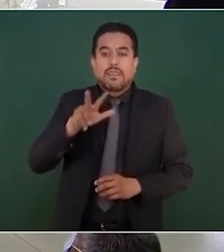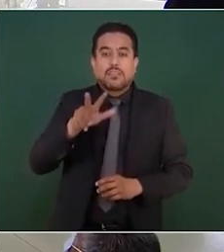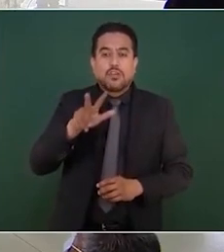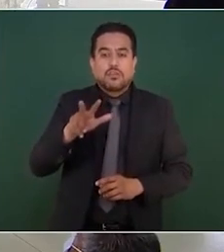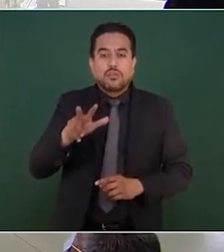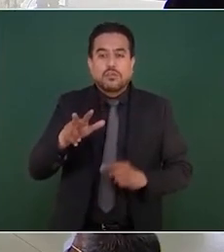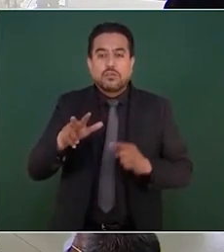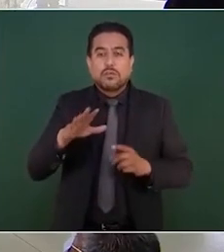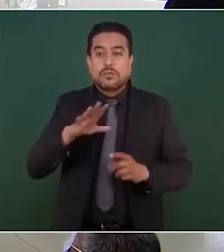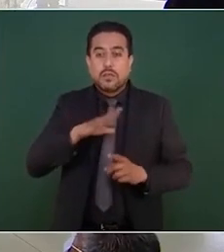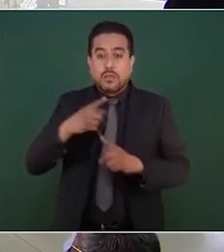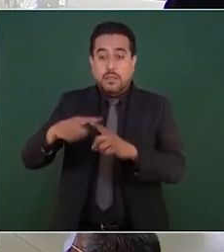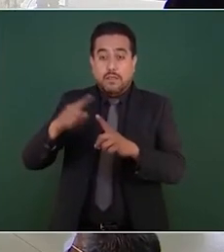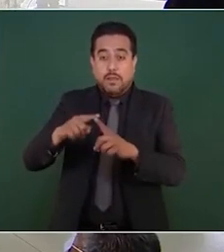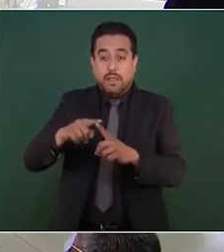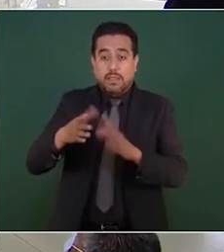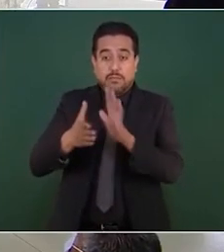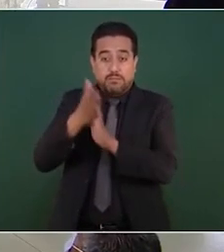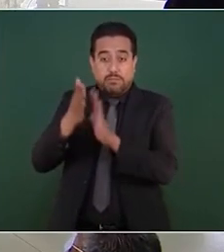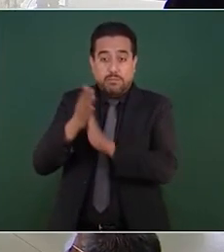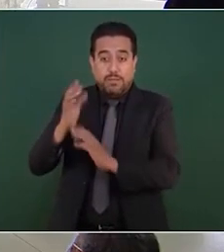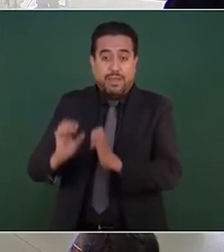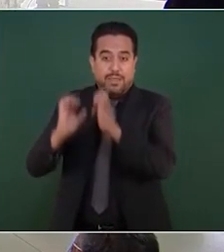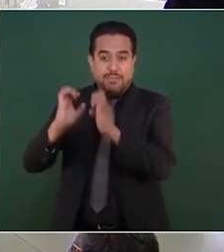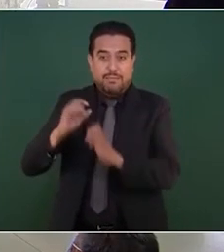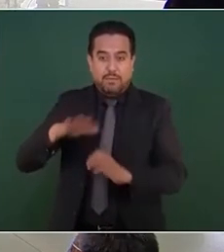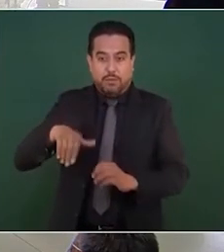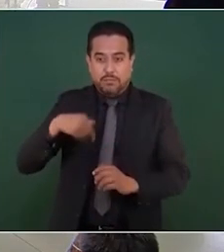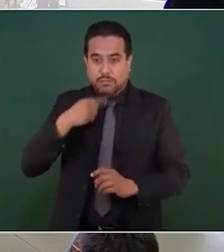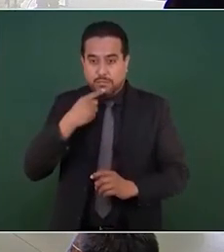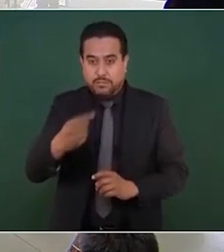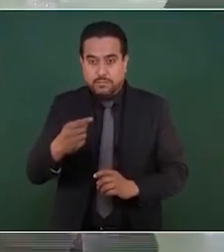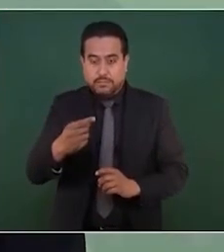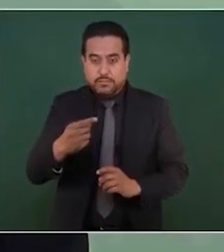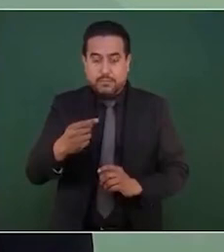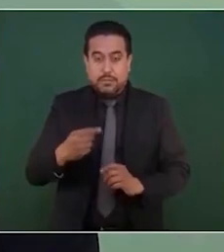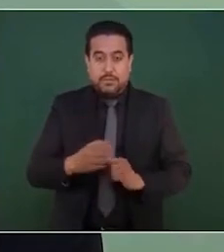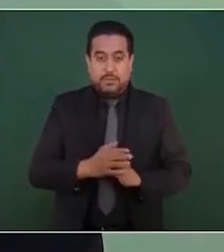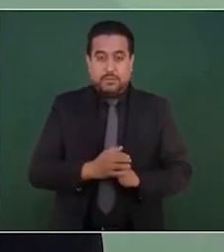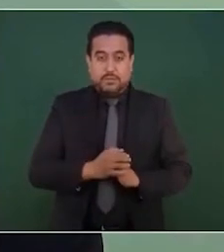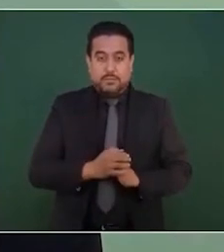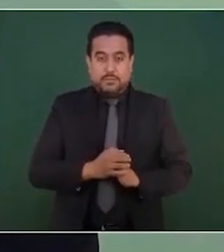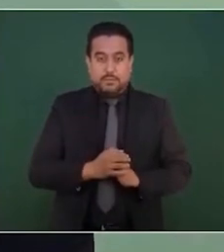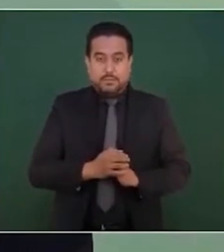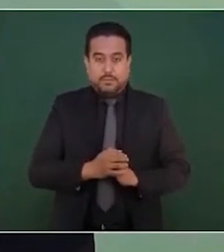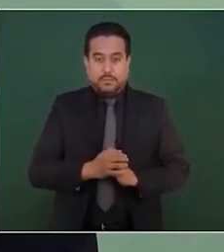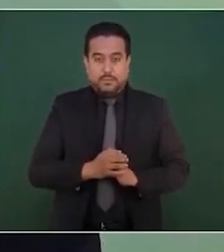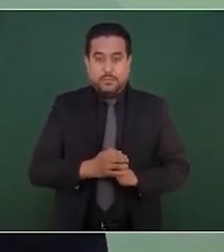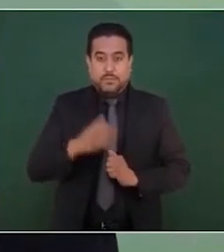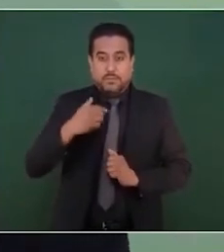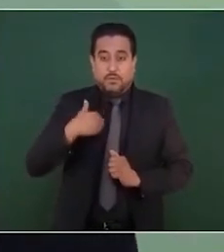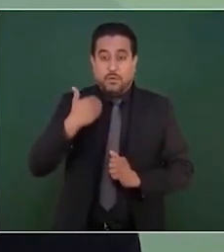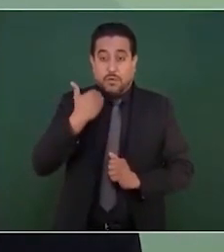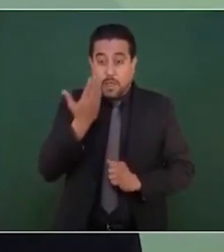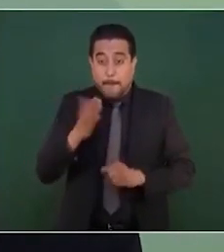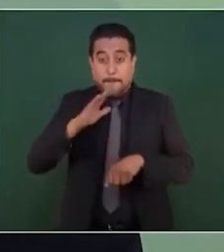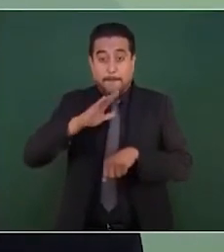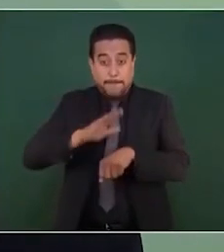instalaciones que ya tenemos pero se tienen programadas veintitrés más